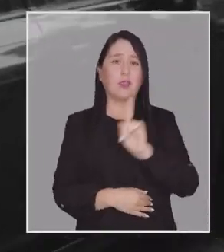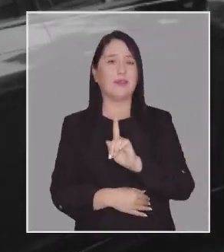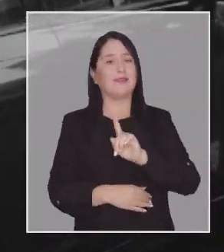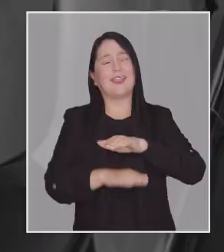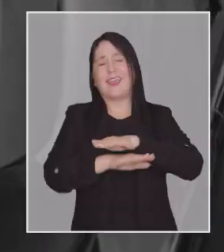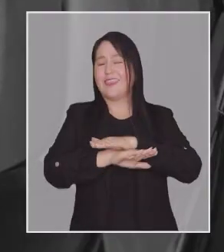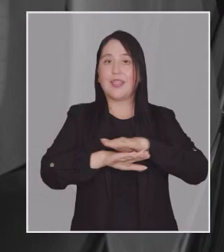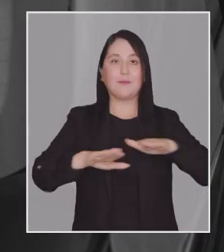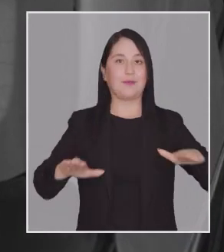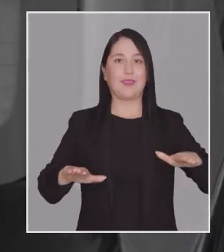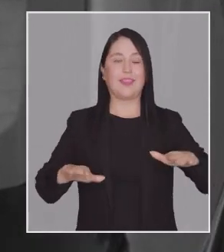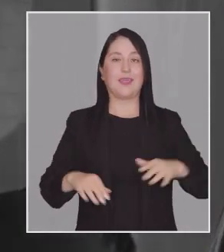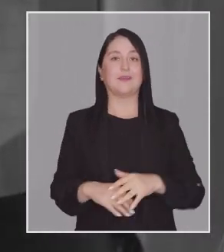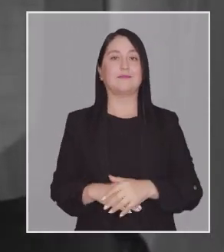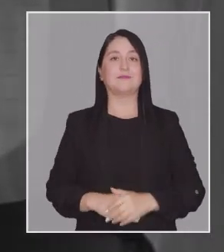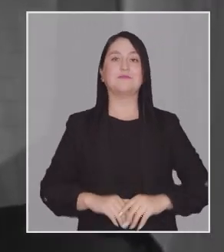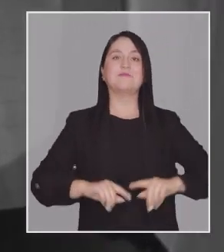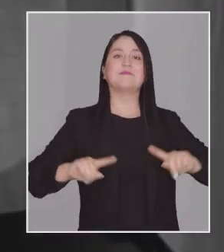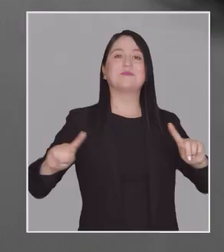Que termine.